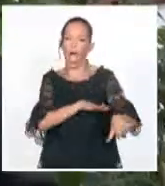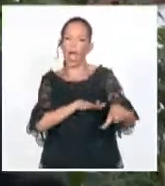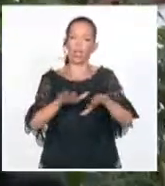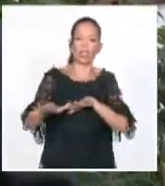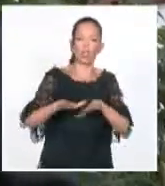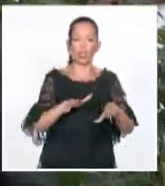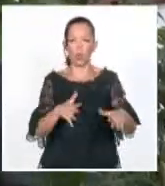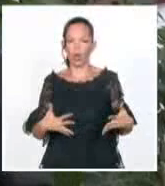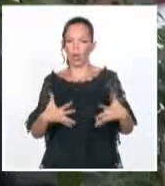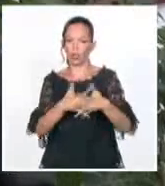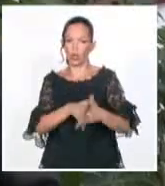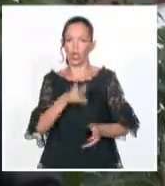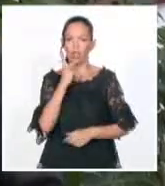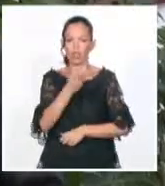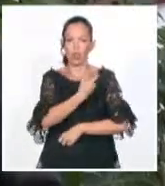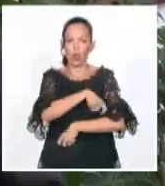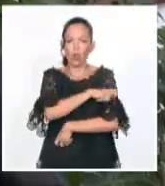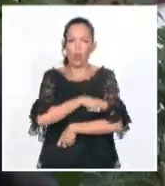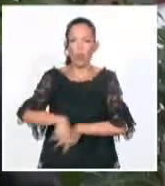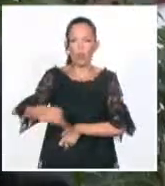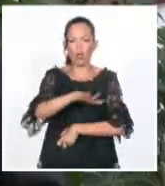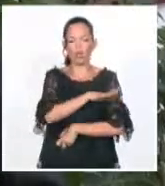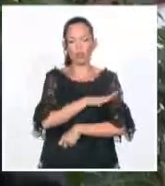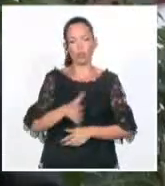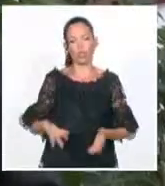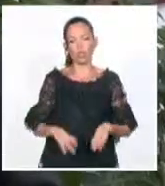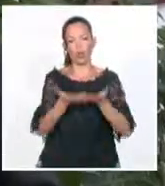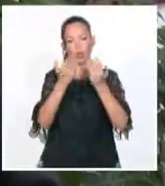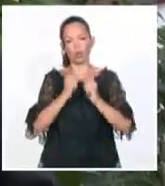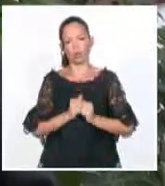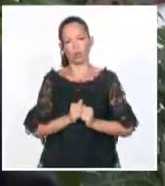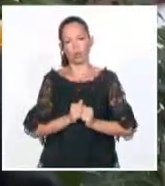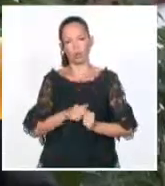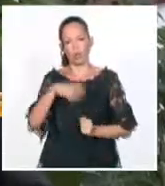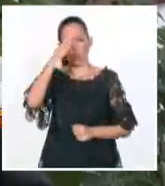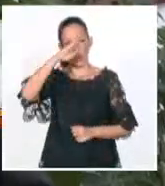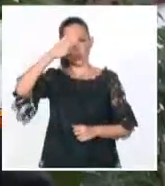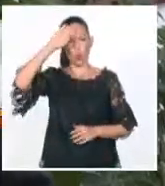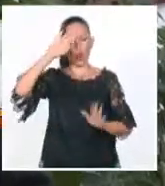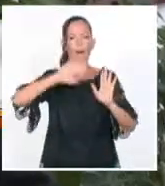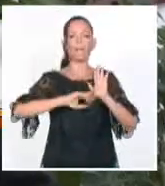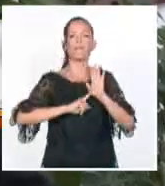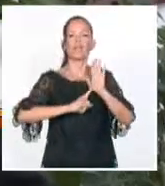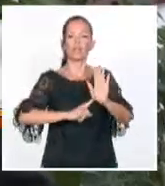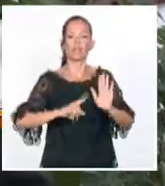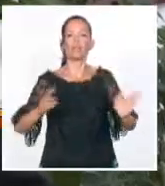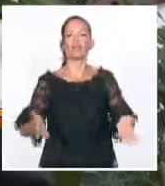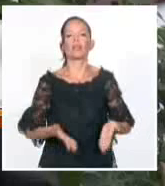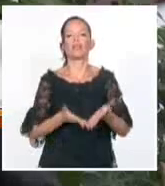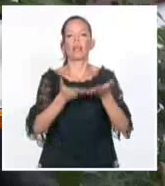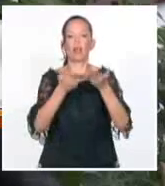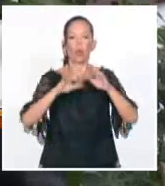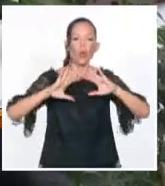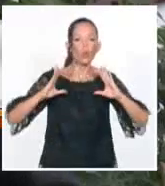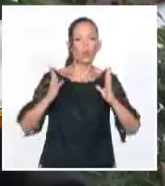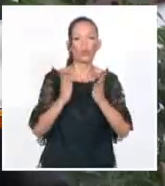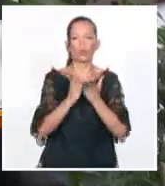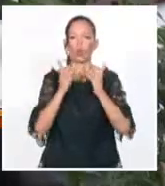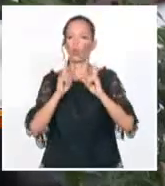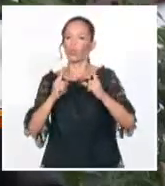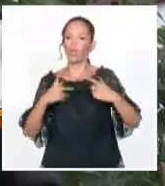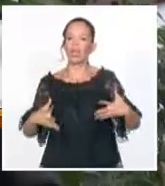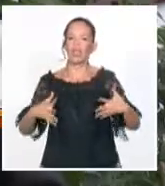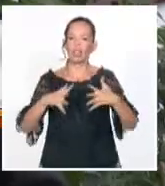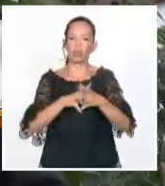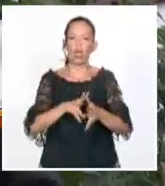población y desarrollo. Cuba llega con los logros de sus políticas conocidas durante décadas en temas de población, en